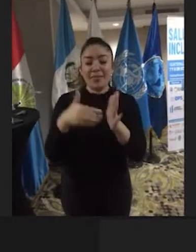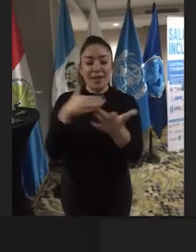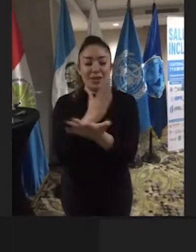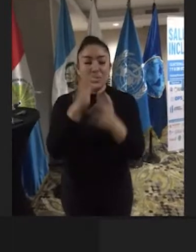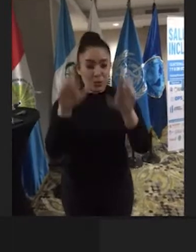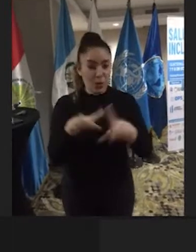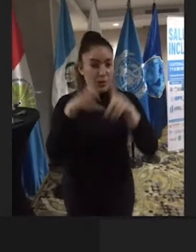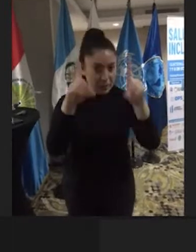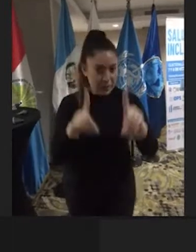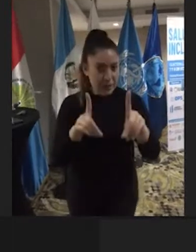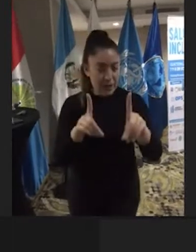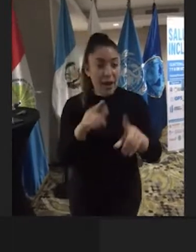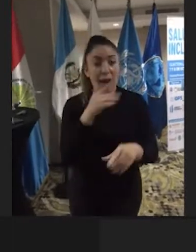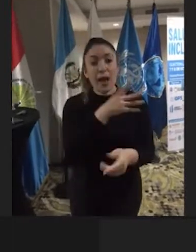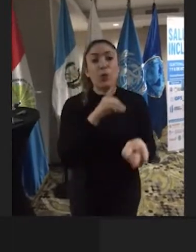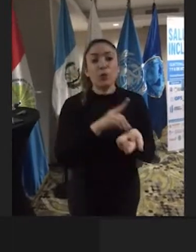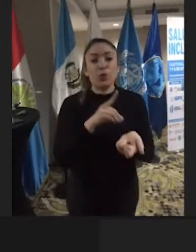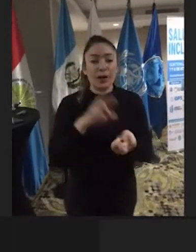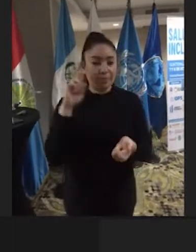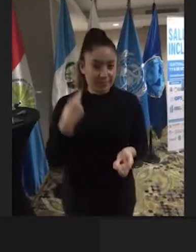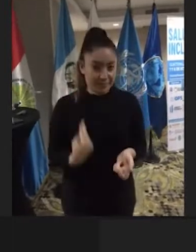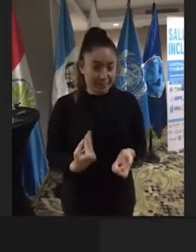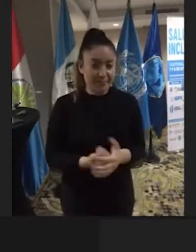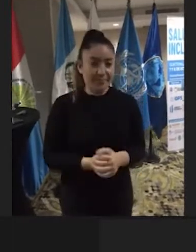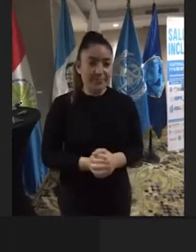con discapacidad. La doctora Rosy Dalia Aldana.